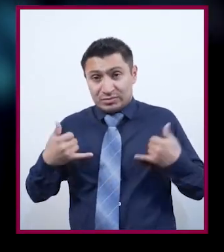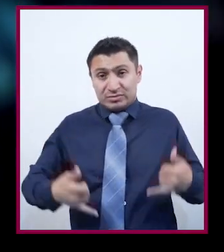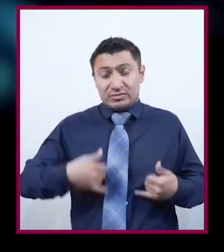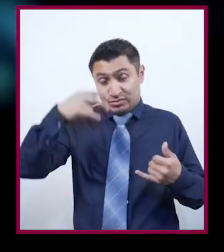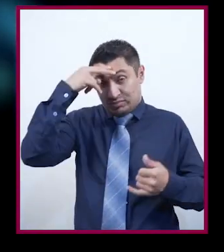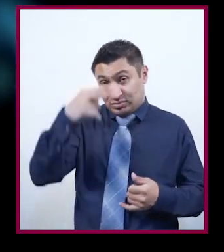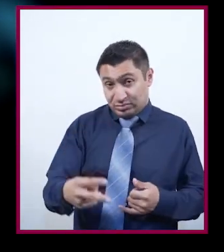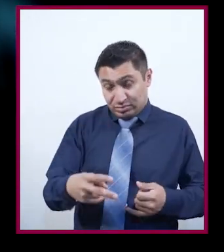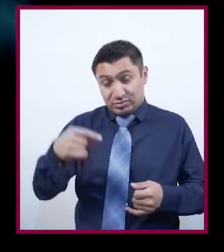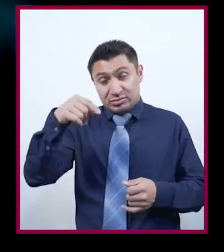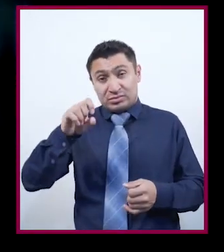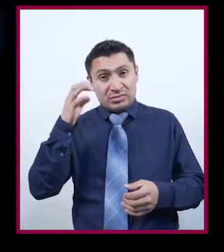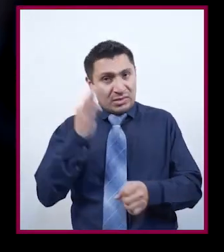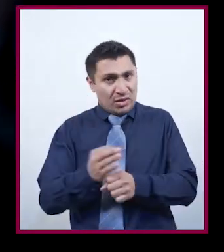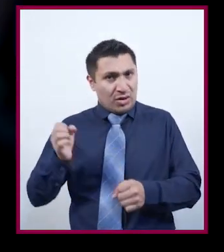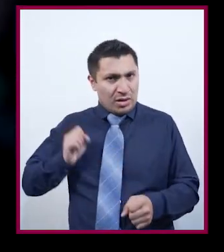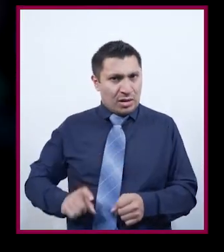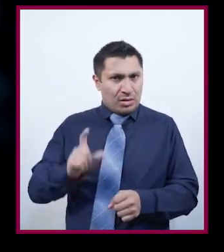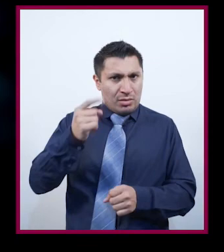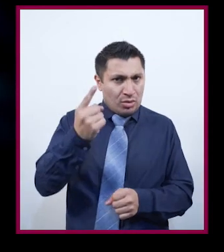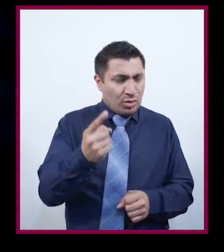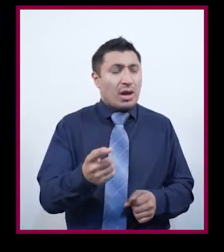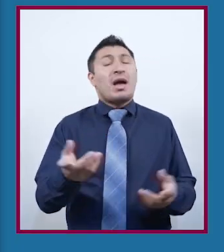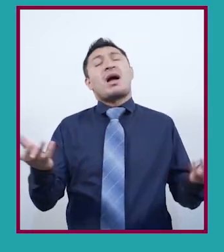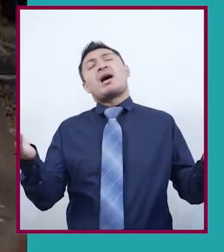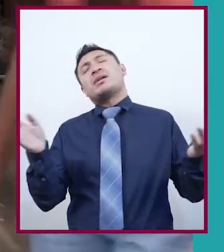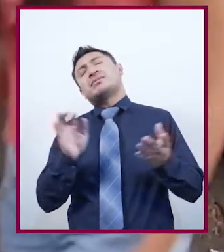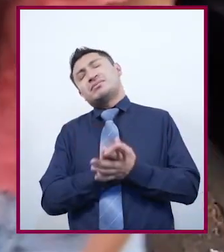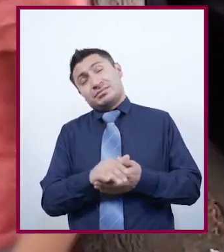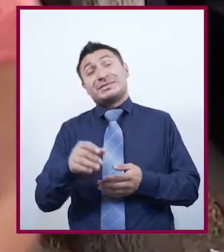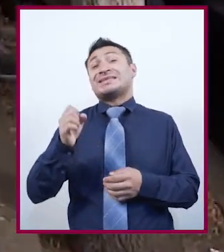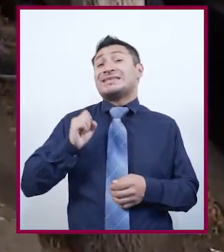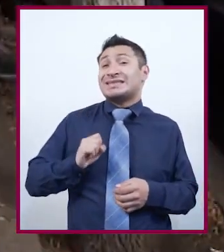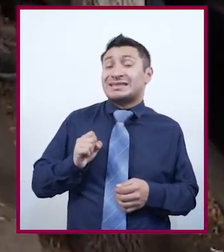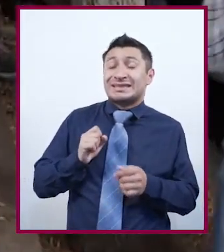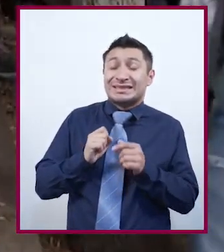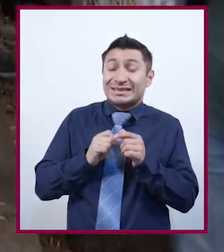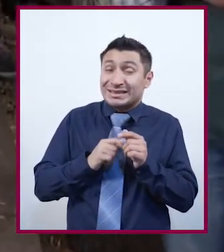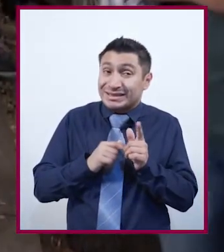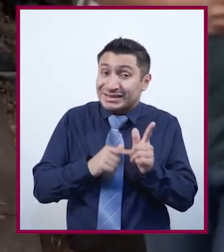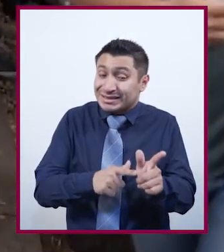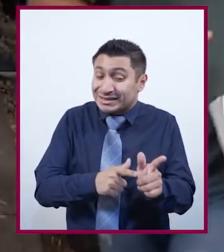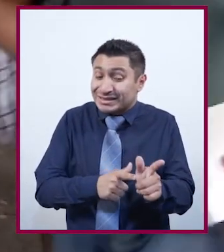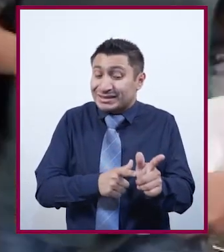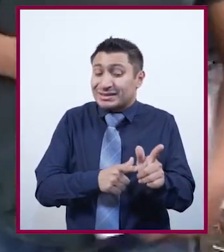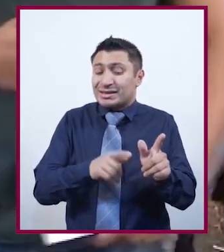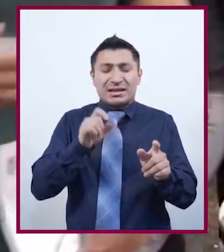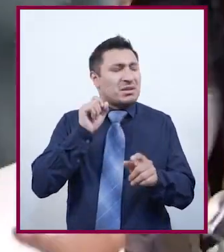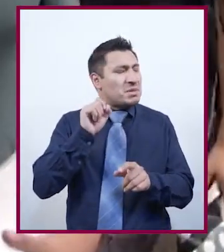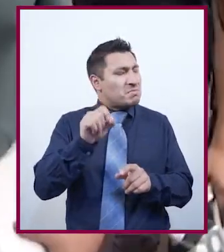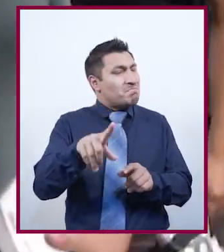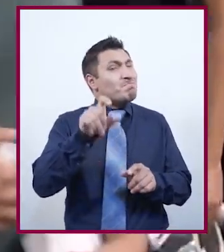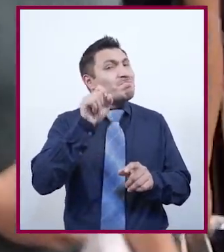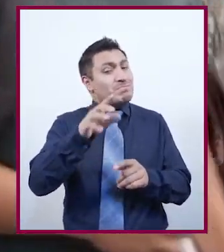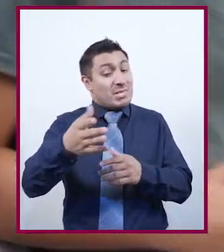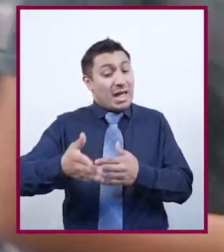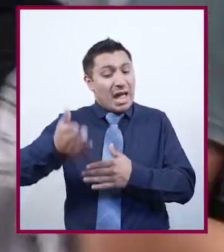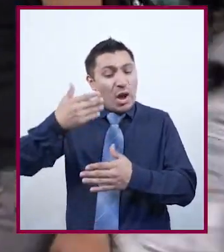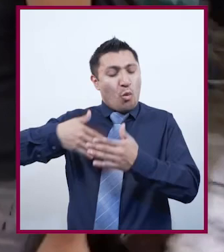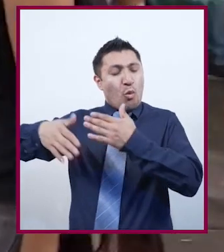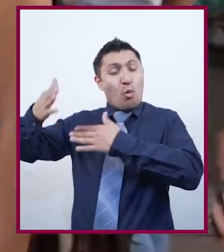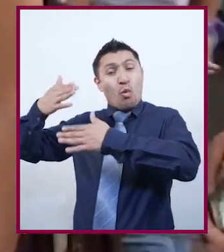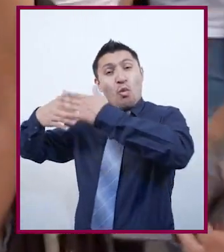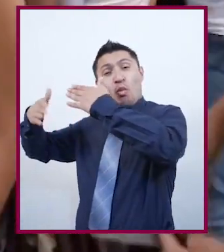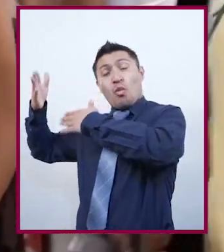mexicanos en este siglo XXI? Siguen siendo las mismas que antes de hace muchos,